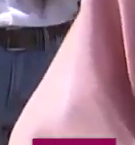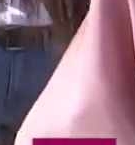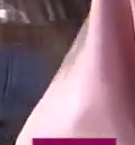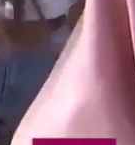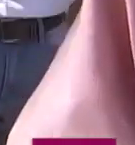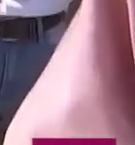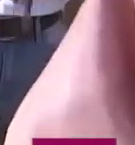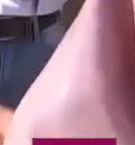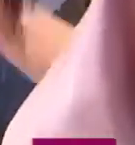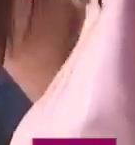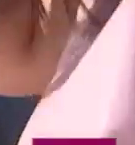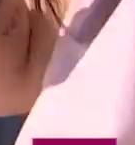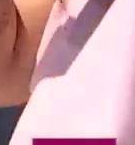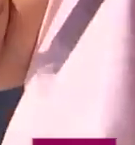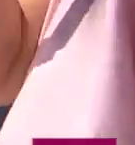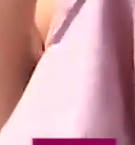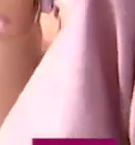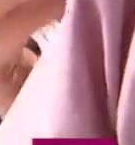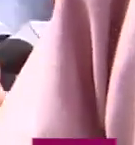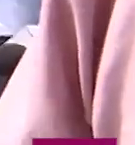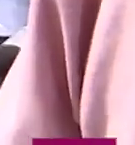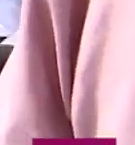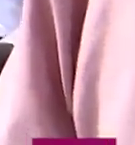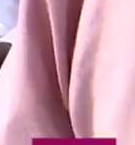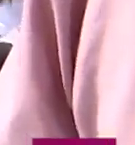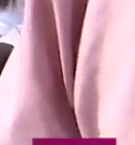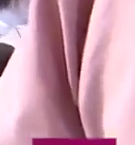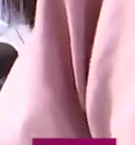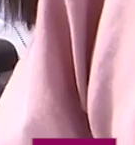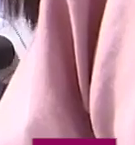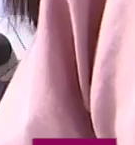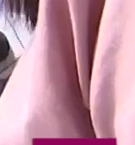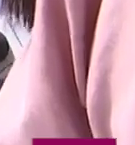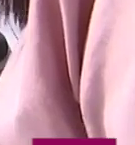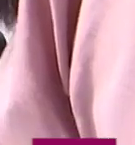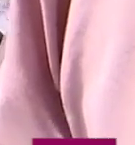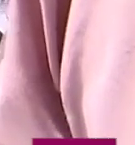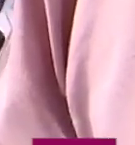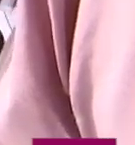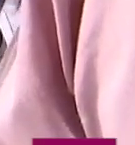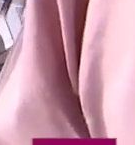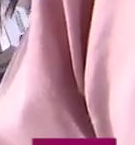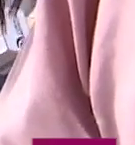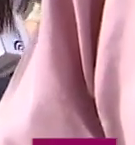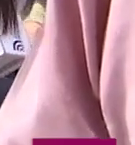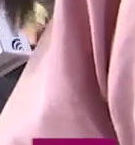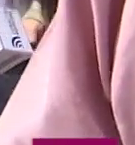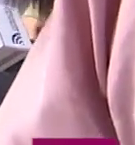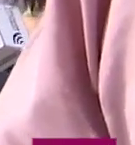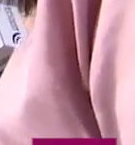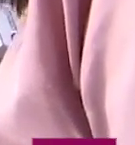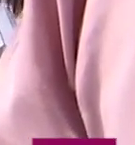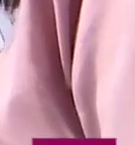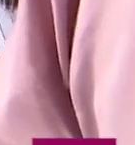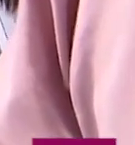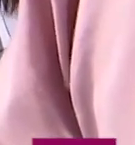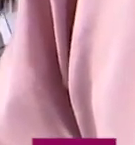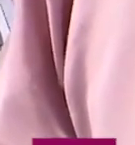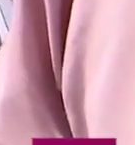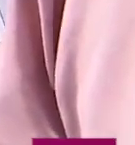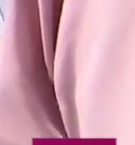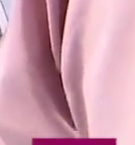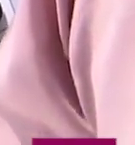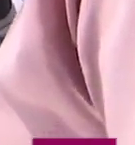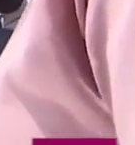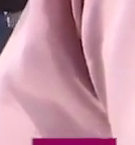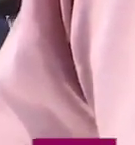¿cuándo va a haber los animales? De verdad, era algo que todo el tiempo me lo pedían y ahora ver esto que ya es